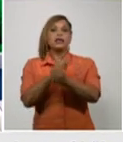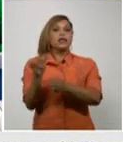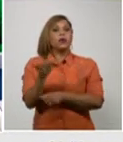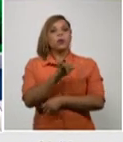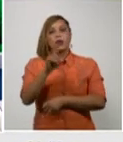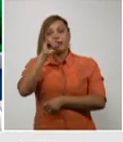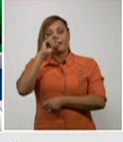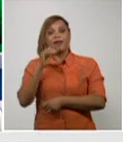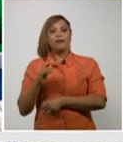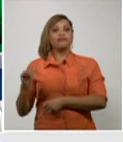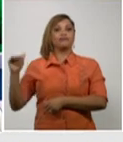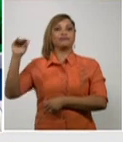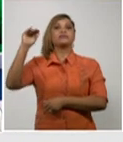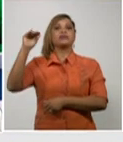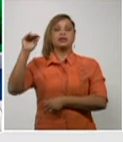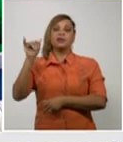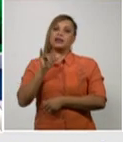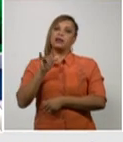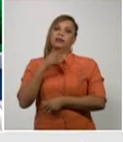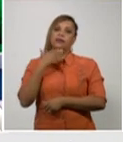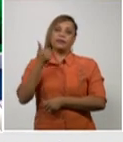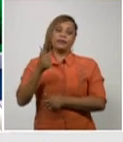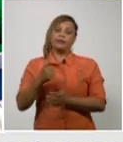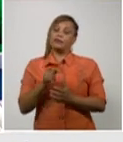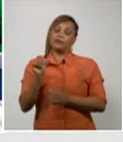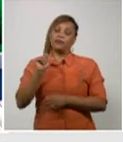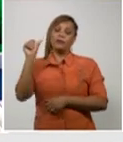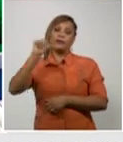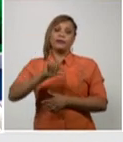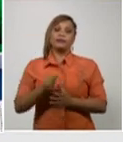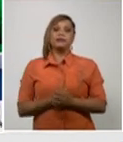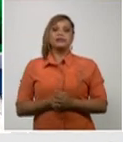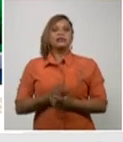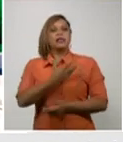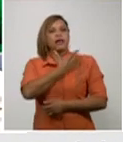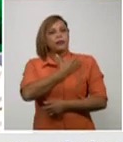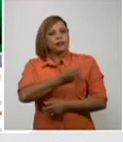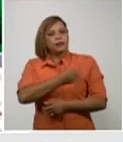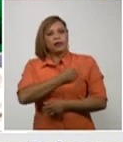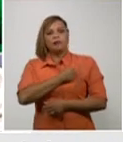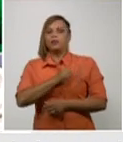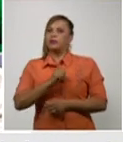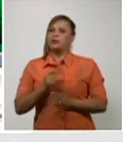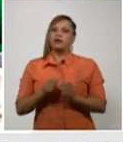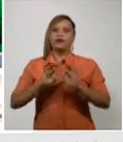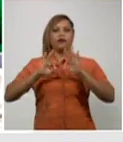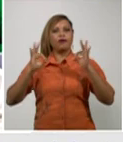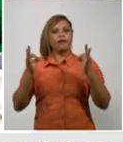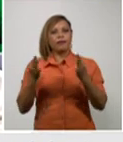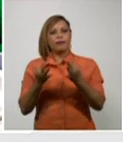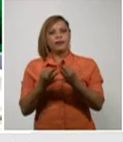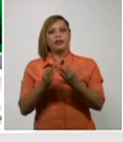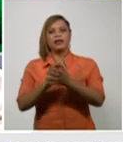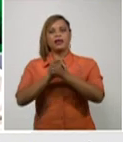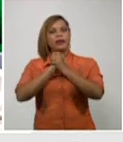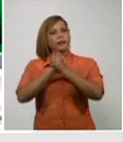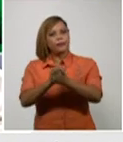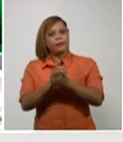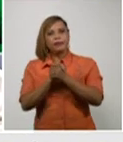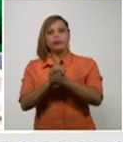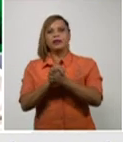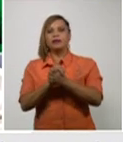sea un poquito menor. Realmente lamentamos mucho nuestras condolencias a todos sus familiares, a todas sus